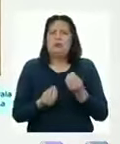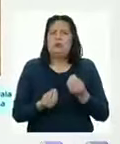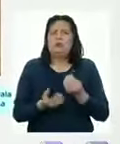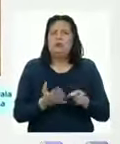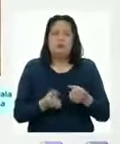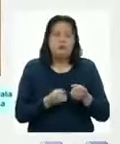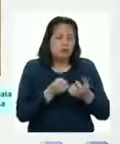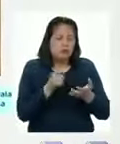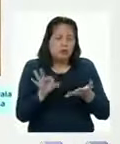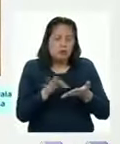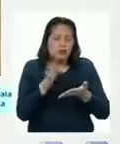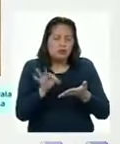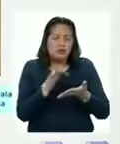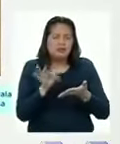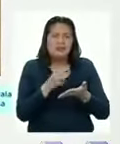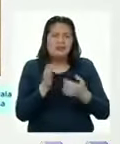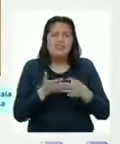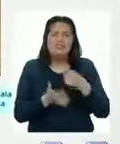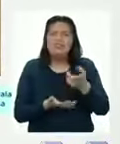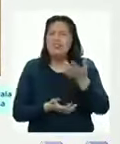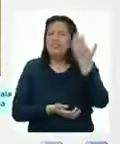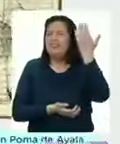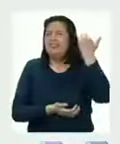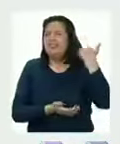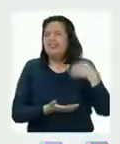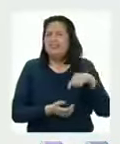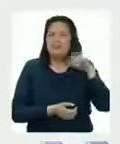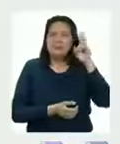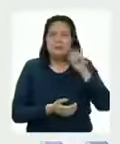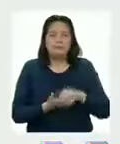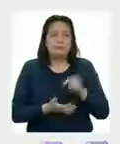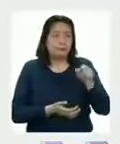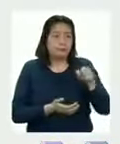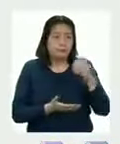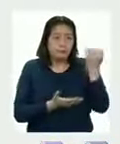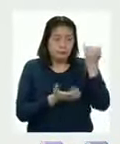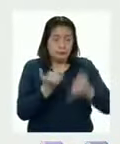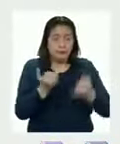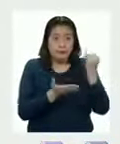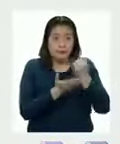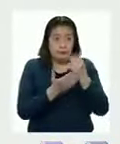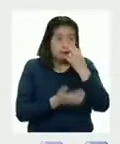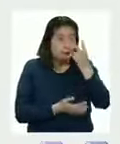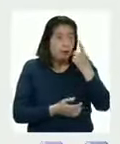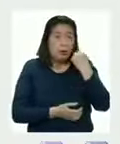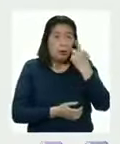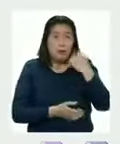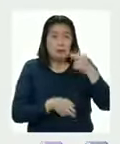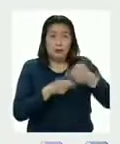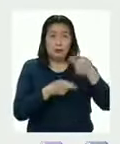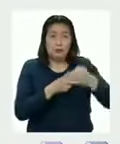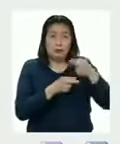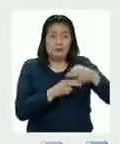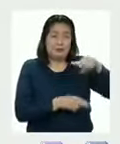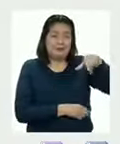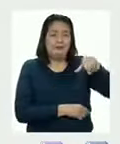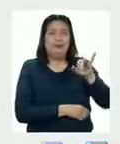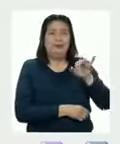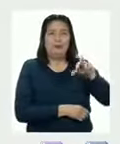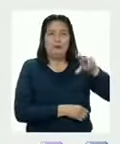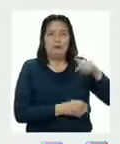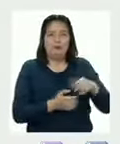las cuentas en el Tahuantinsuyo En este último dibujo se observa a un hombre llamado Kipu Kamayok